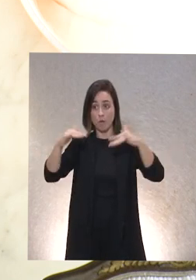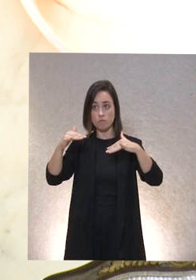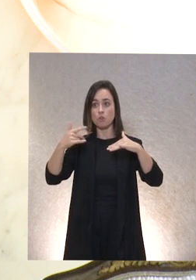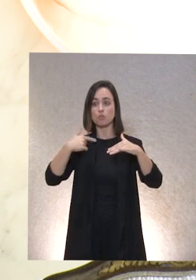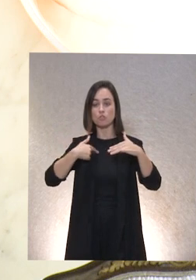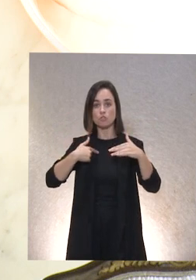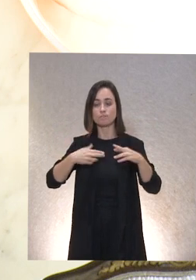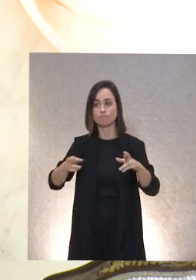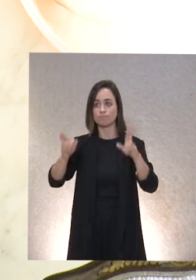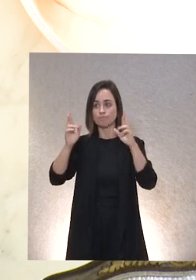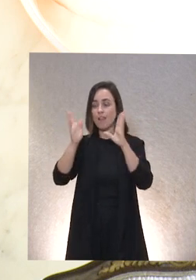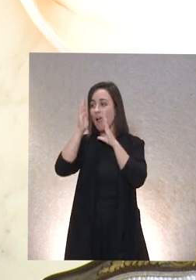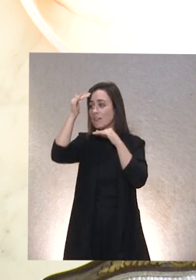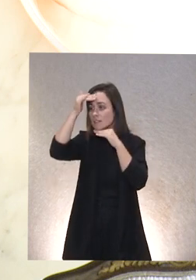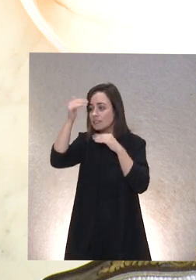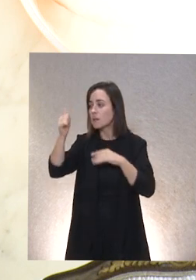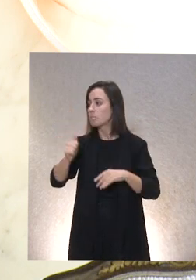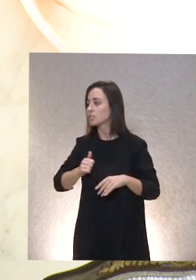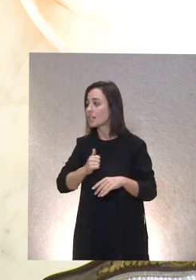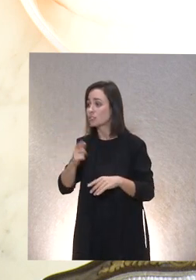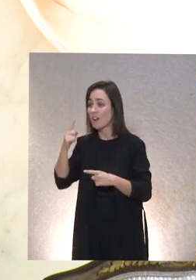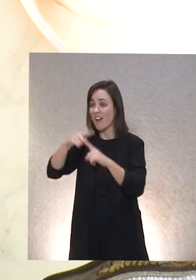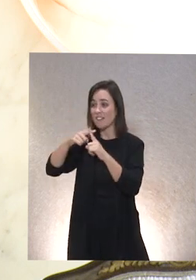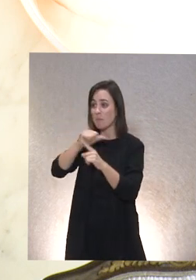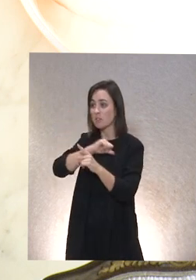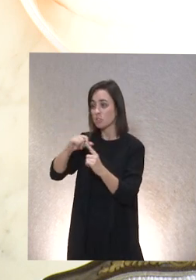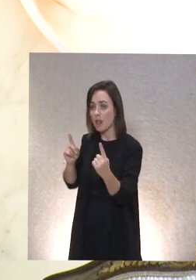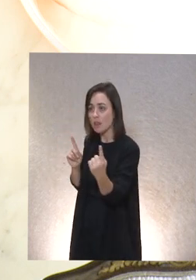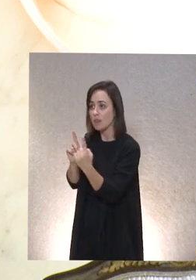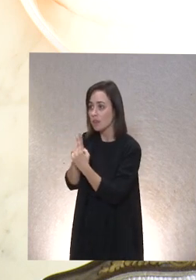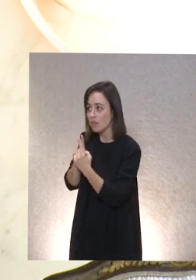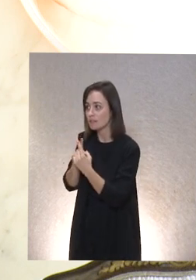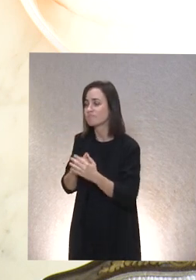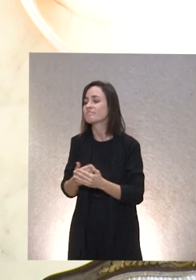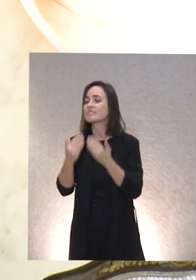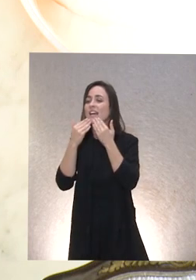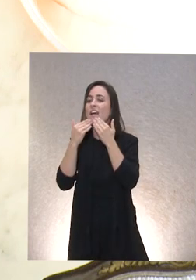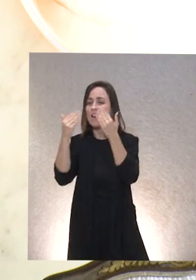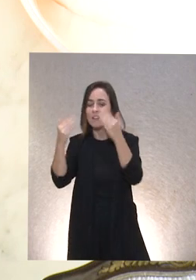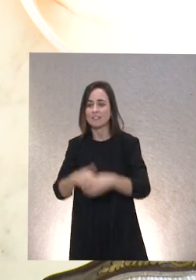muy atenta para todas aquellas cosas que a nivel personal estoy seguro que me van a remover gracias